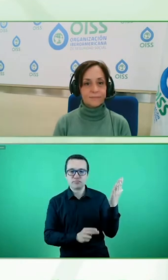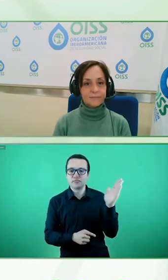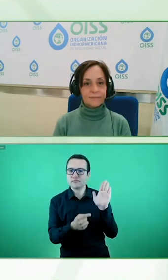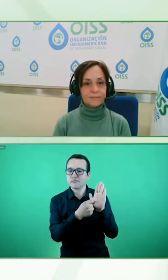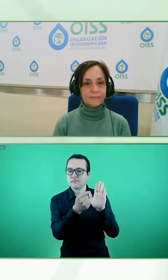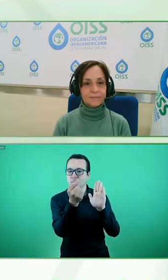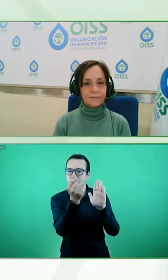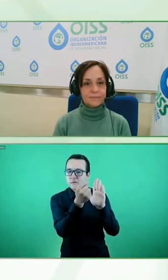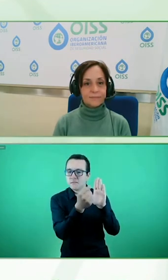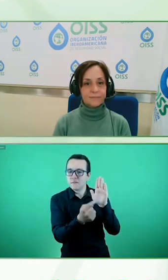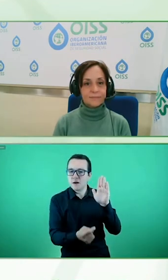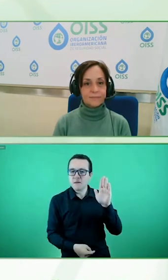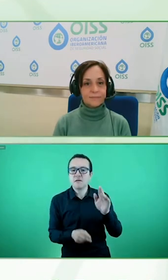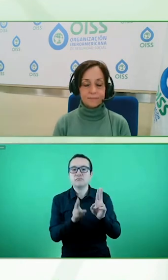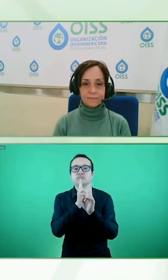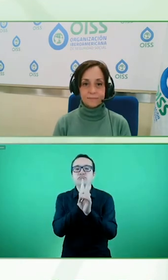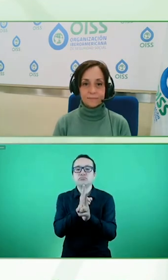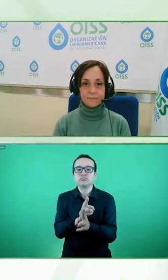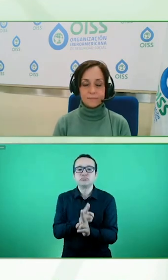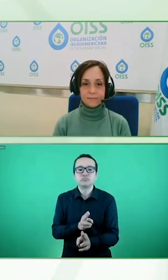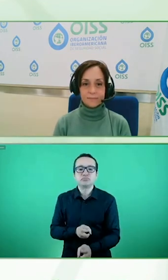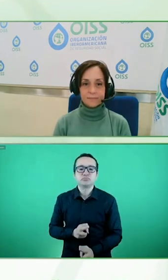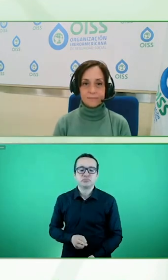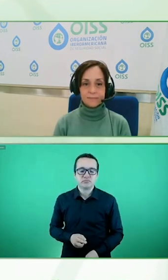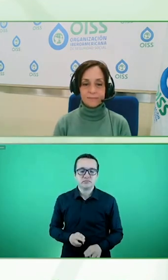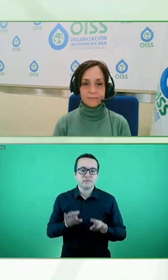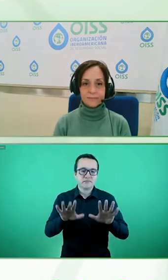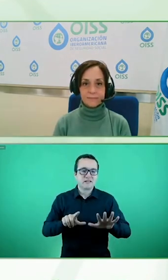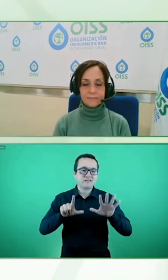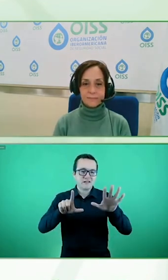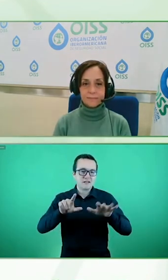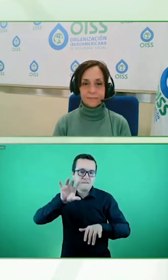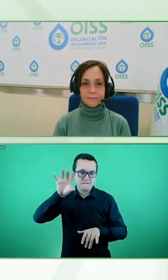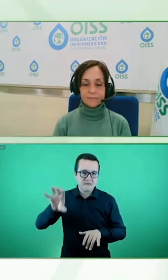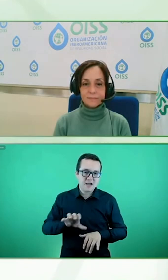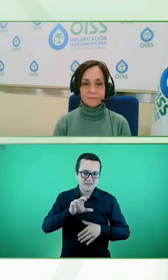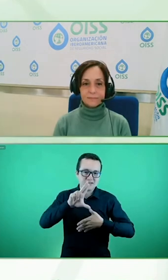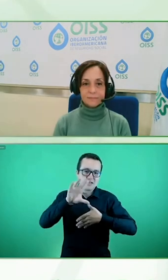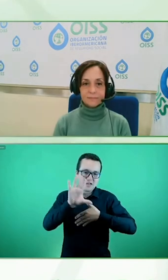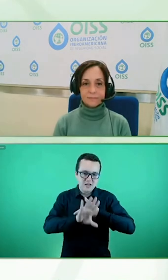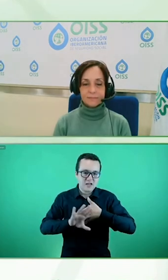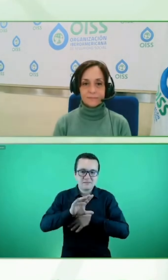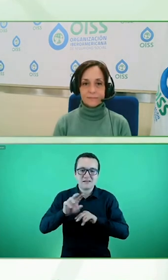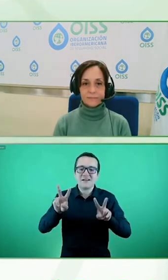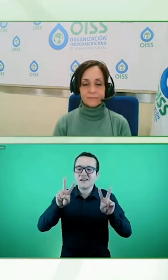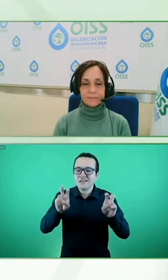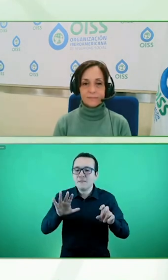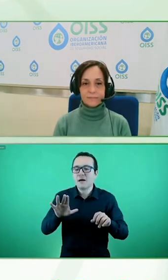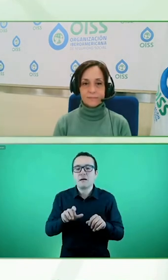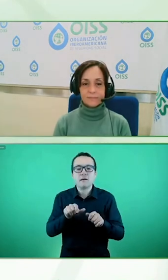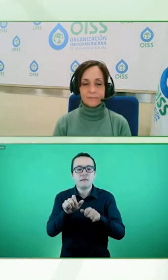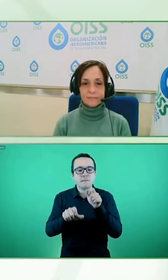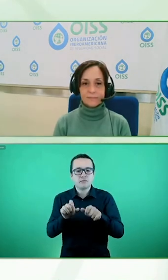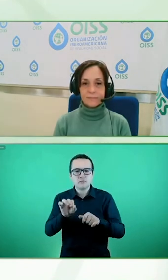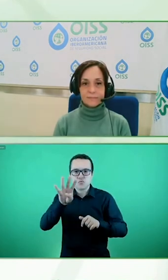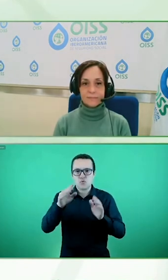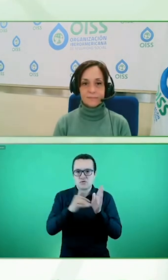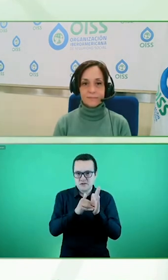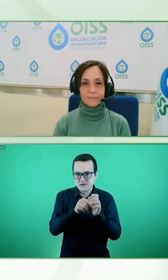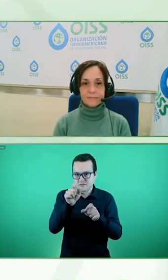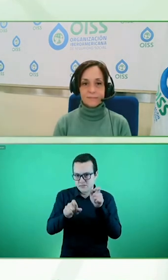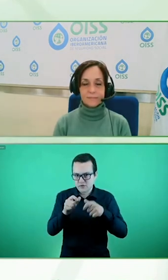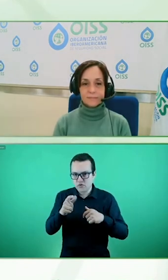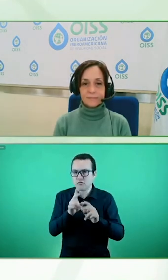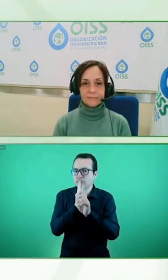de 17 países de América Latina más de 4.000 respuestas sobre discapacidad perdón más de 4.000 personas encuestadas sobre discapacidad ¿qué